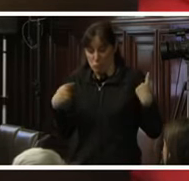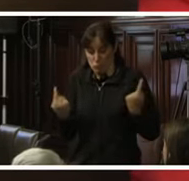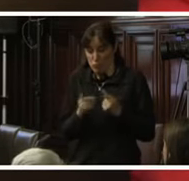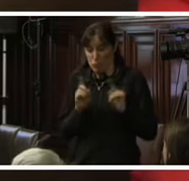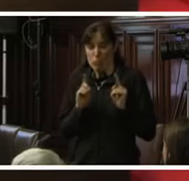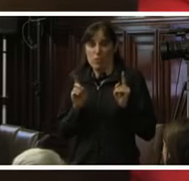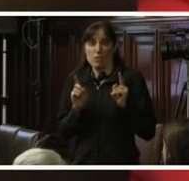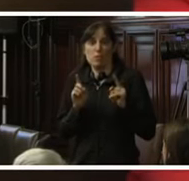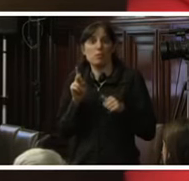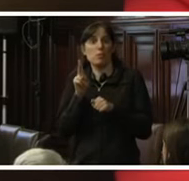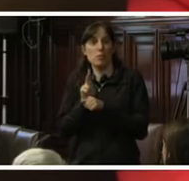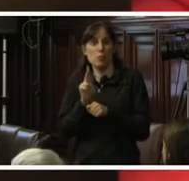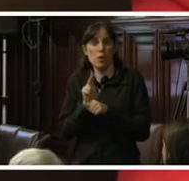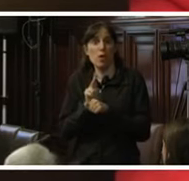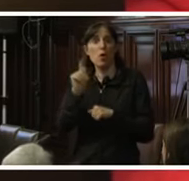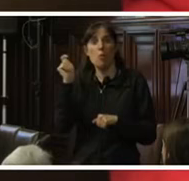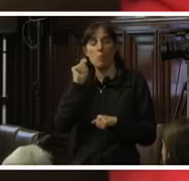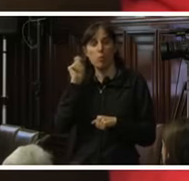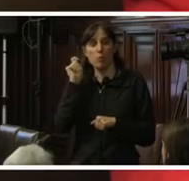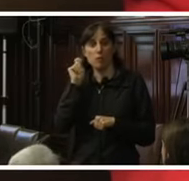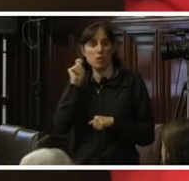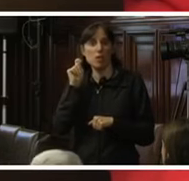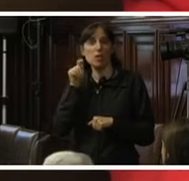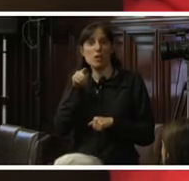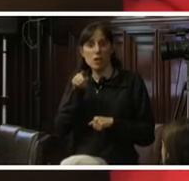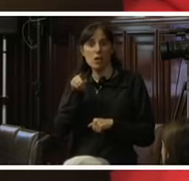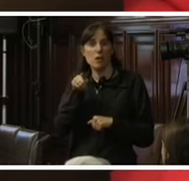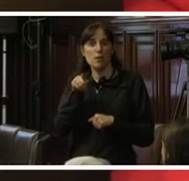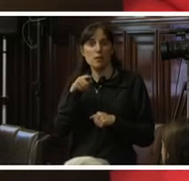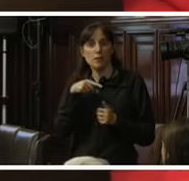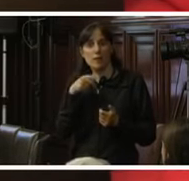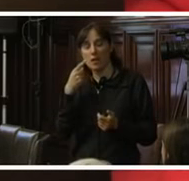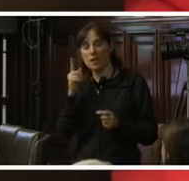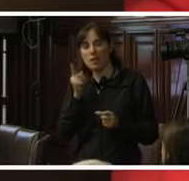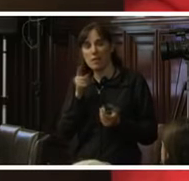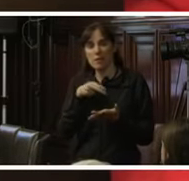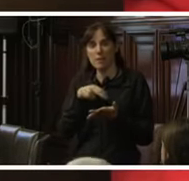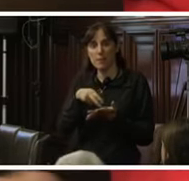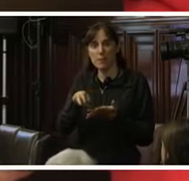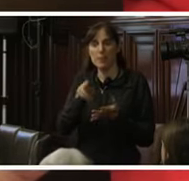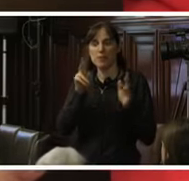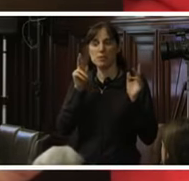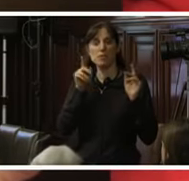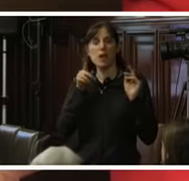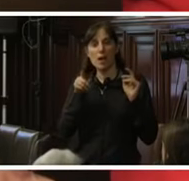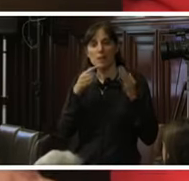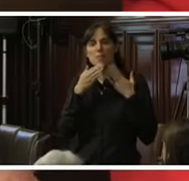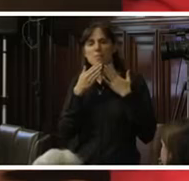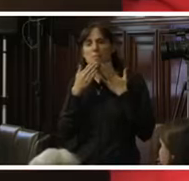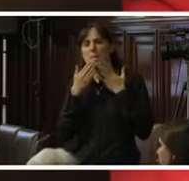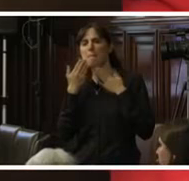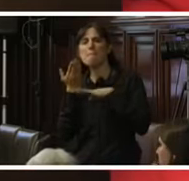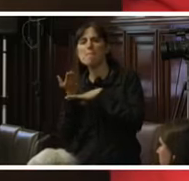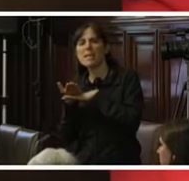Público del Estado peruano que ve los asuntos de la ejecución y el cumplimiento de los pronunciamientos de la Corte que pregunta, que